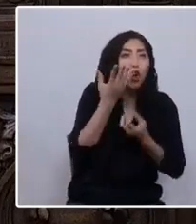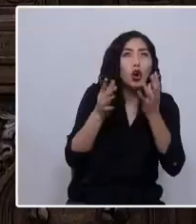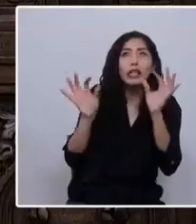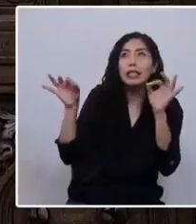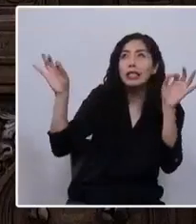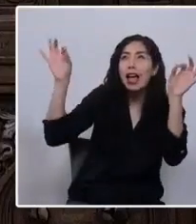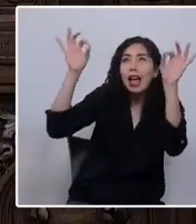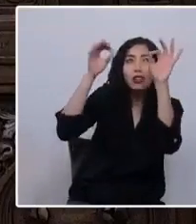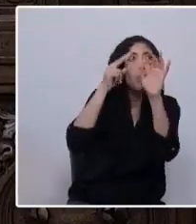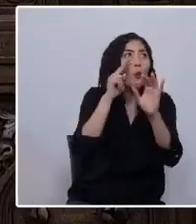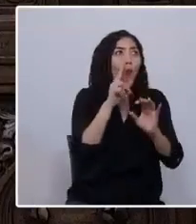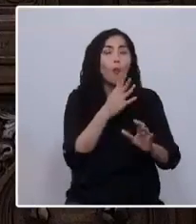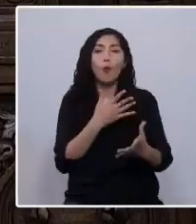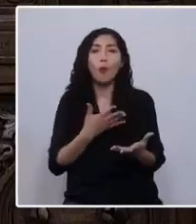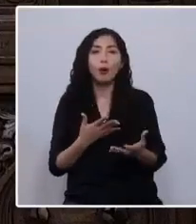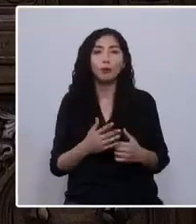lados.